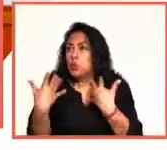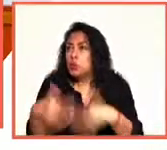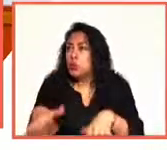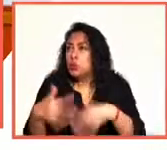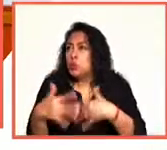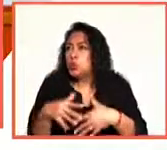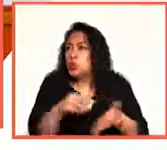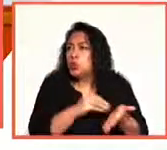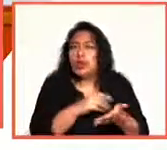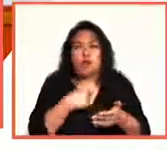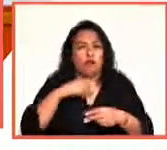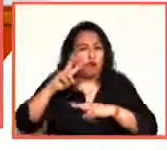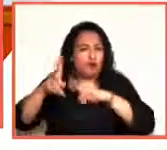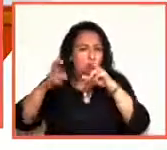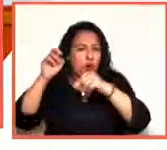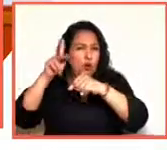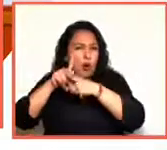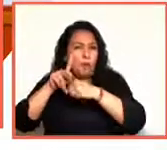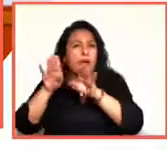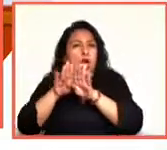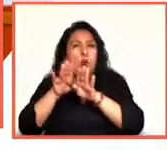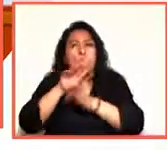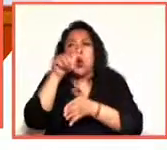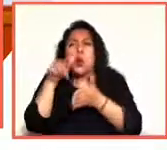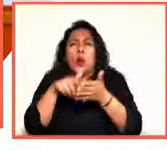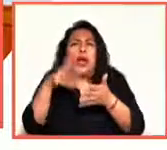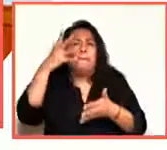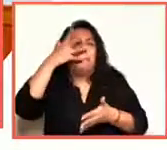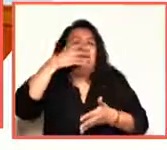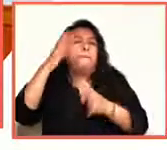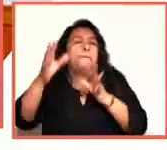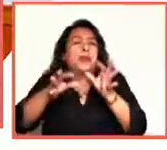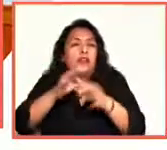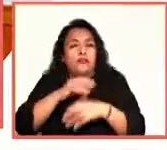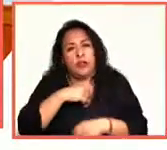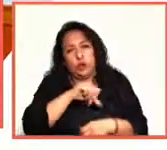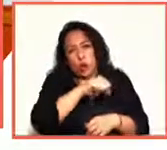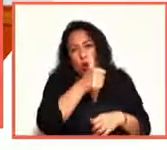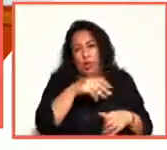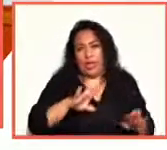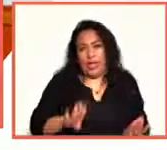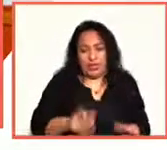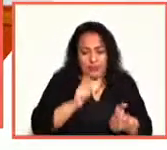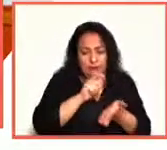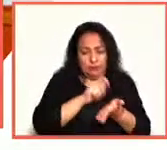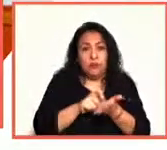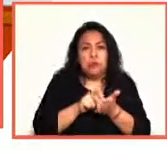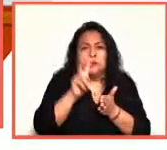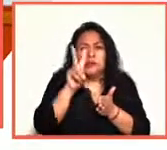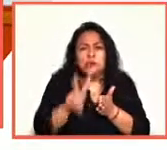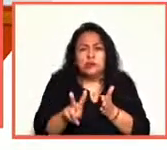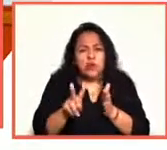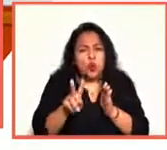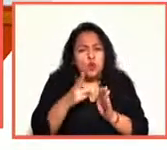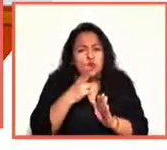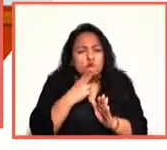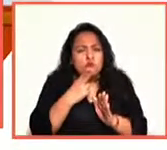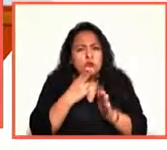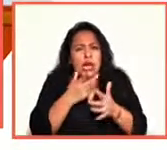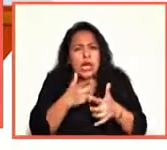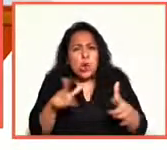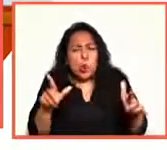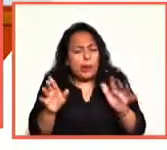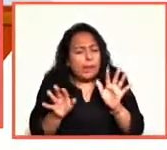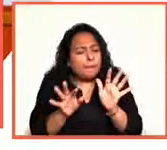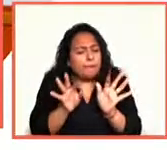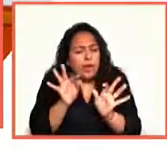Europa un poco como la tierra prometida. Otro rasgo de la escritura de Tomás es su exquisito uso del lenguaje y su honestidad al llamar